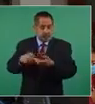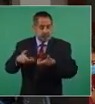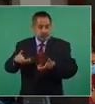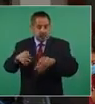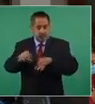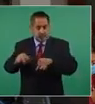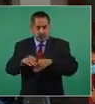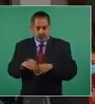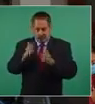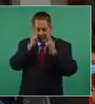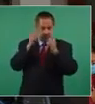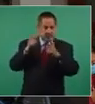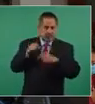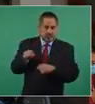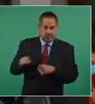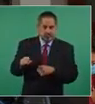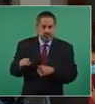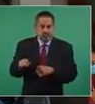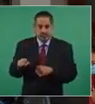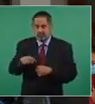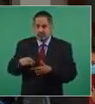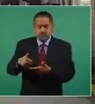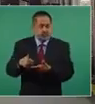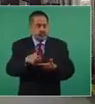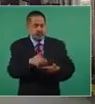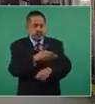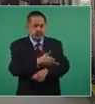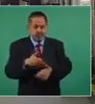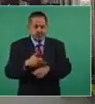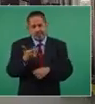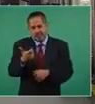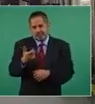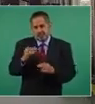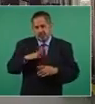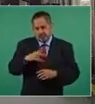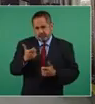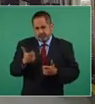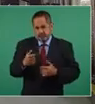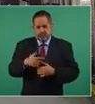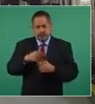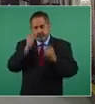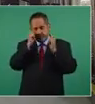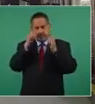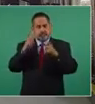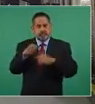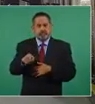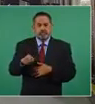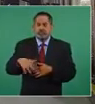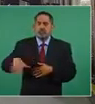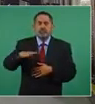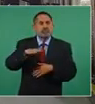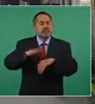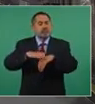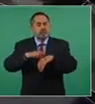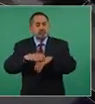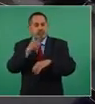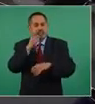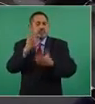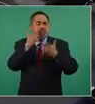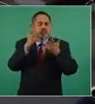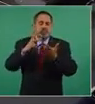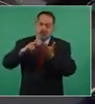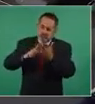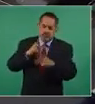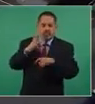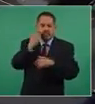y me ha sorprendido ayudando a sus familias por la situación económica. Y me sorprendió mucho. Me dijeron todos que deseaban